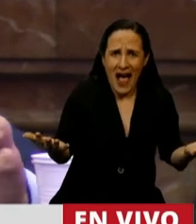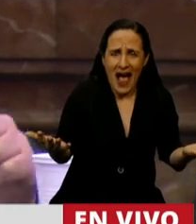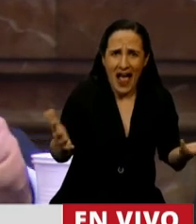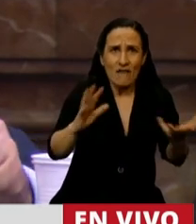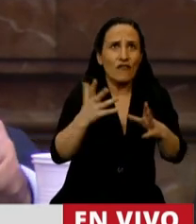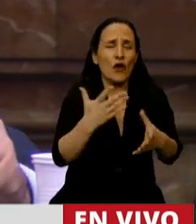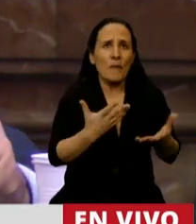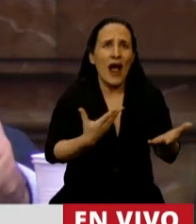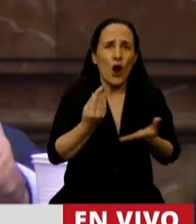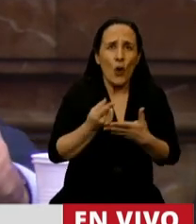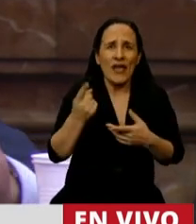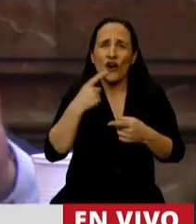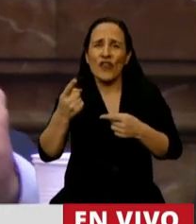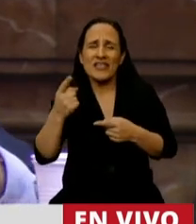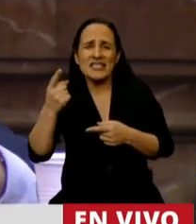figuras de este gobierno.